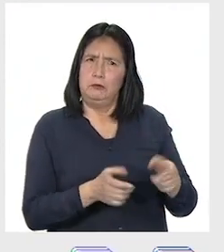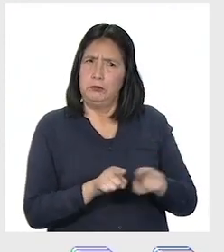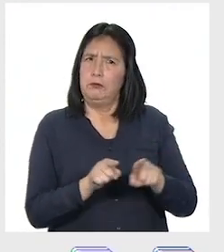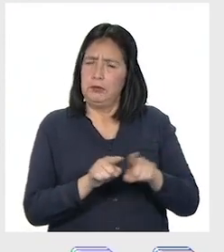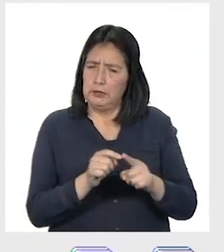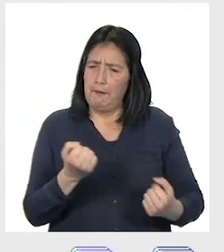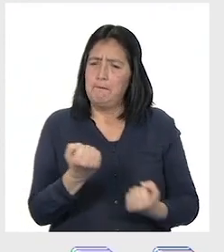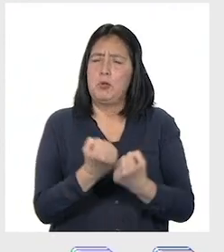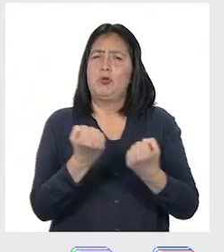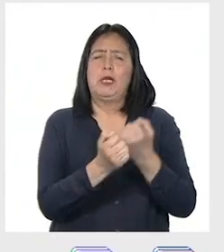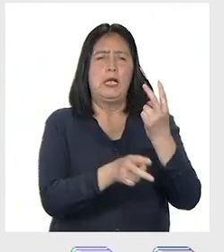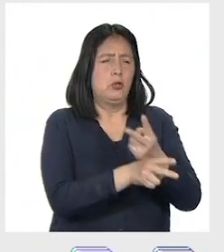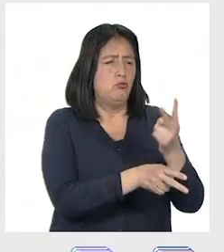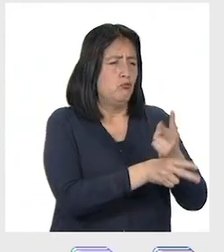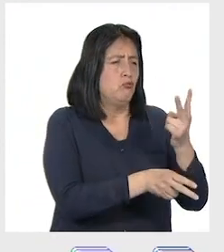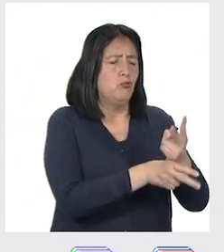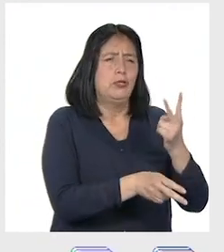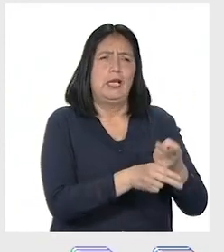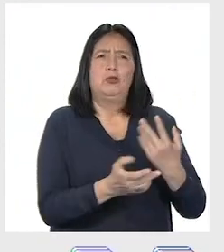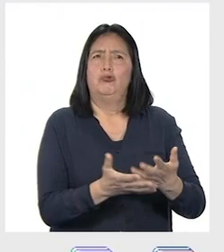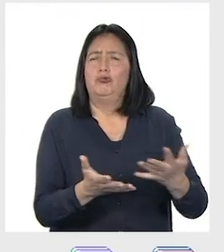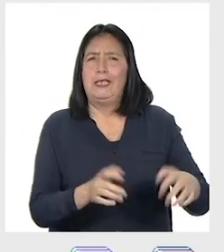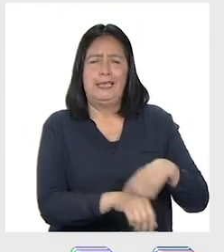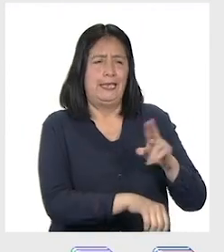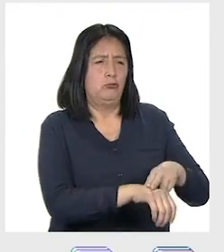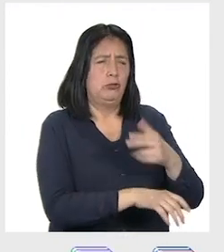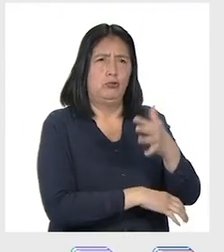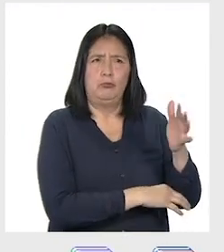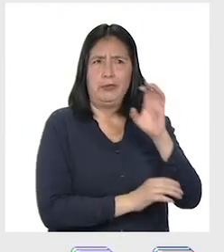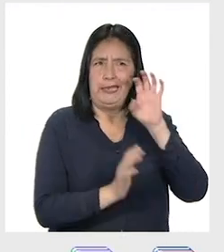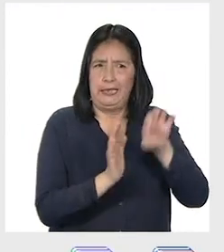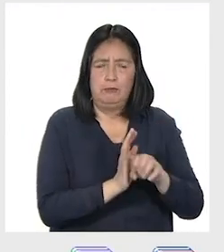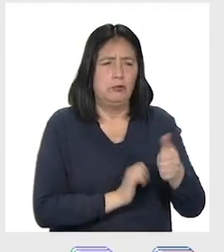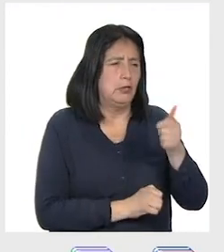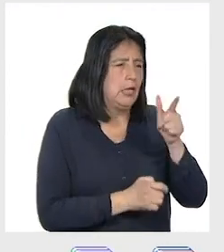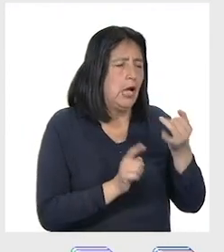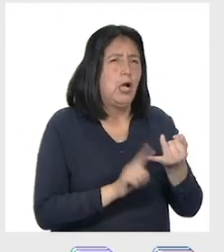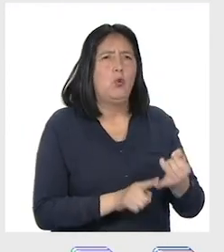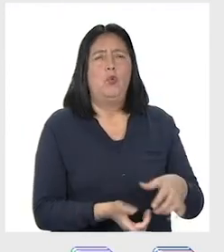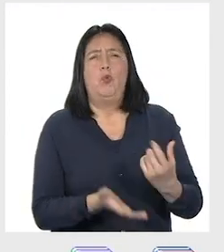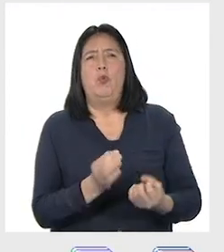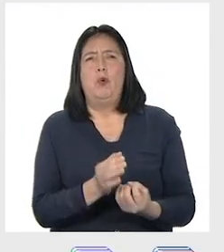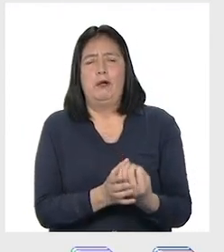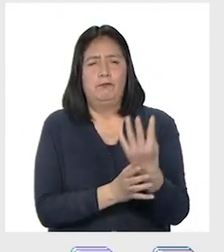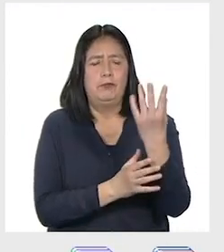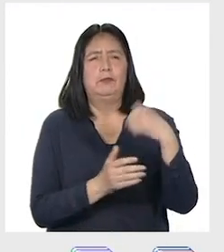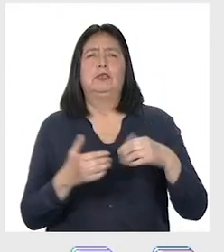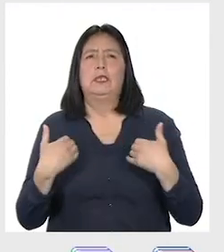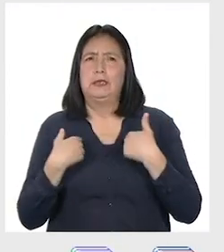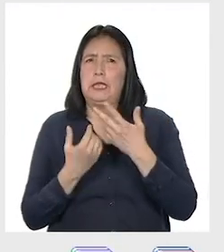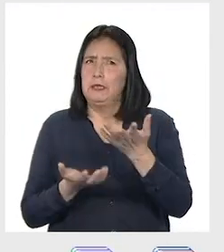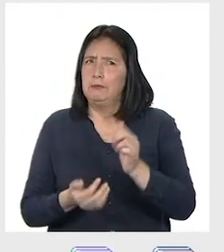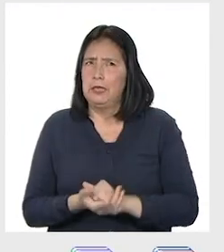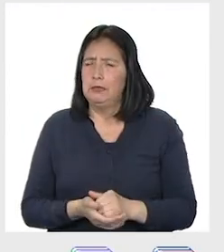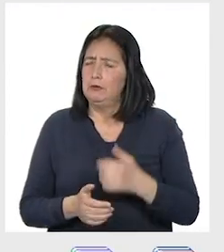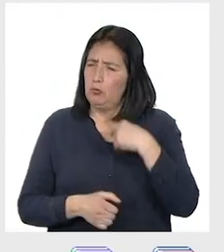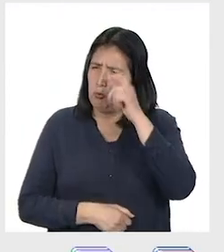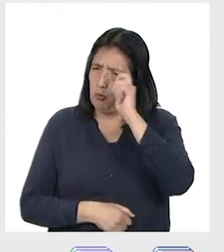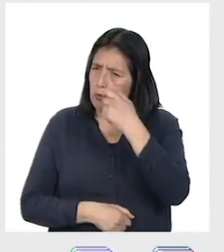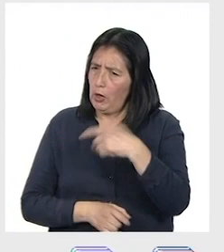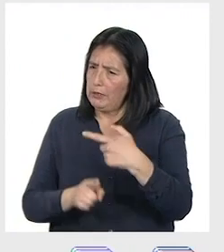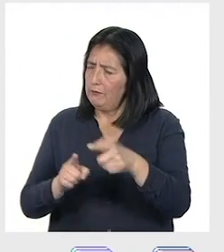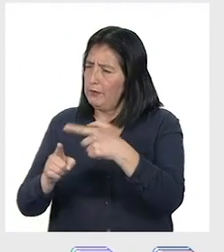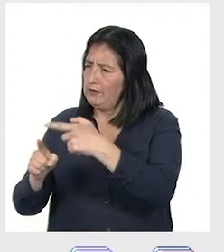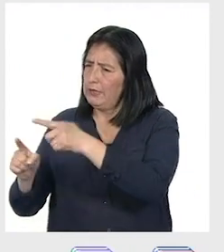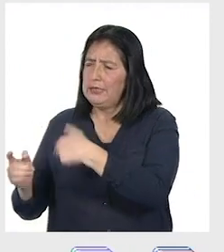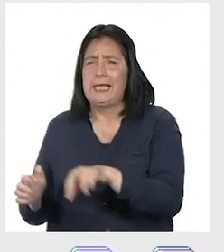contribuir al cuidado de nuestros recursos. Por ejemplo, el agua, la flora, la fauna, valorar nuestra